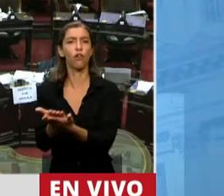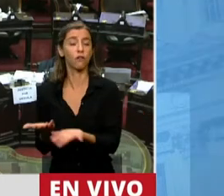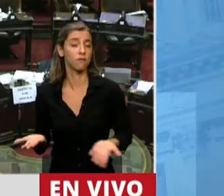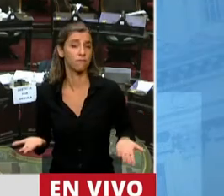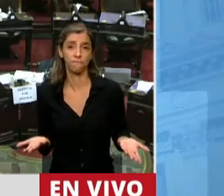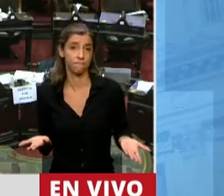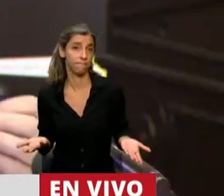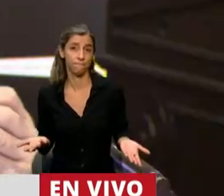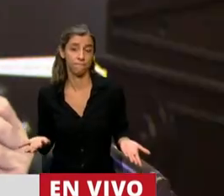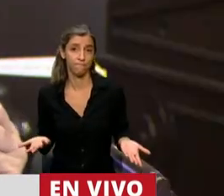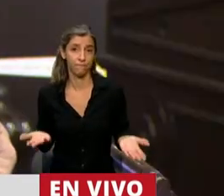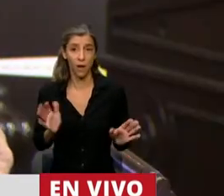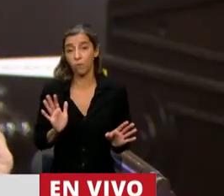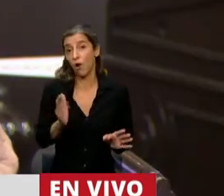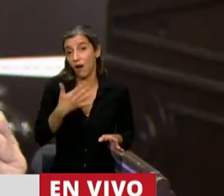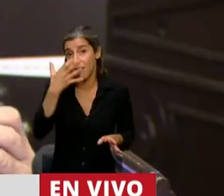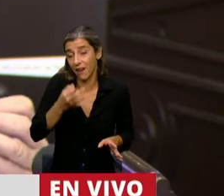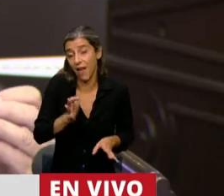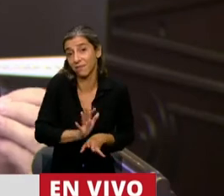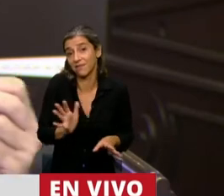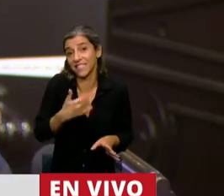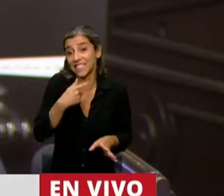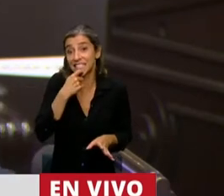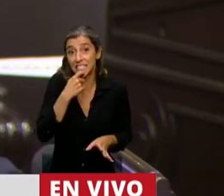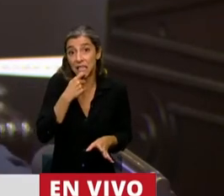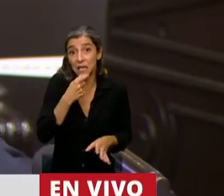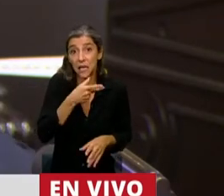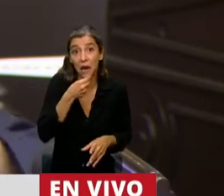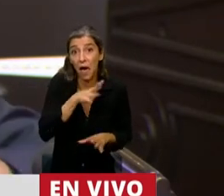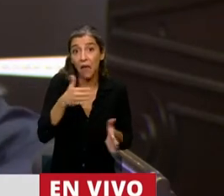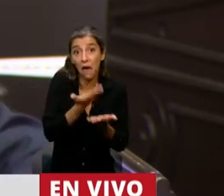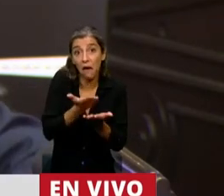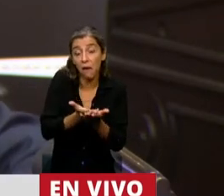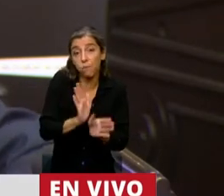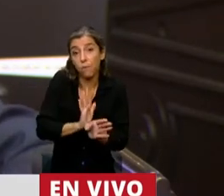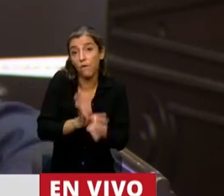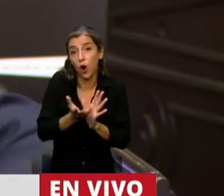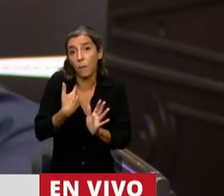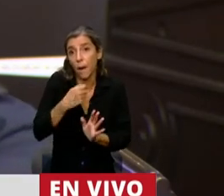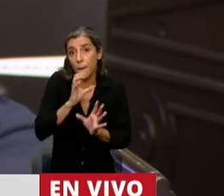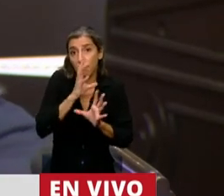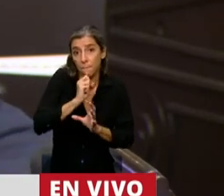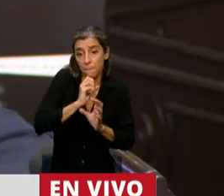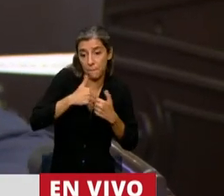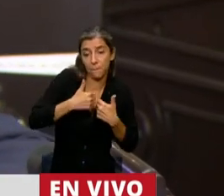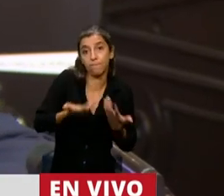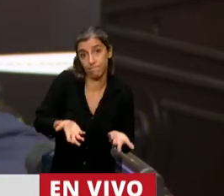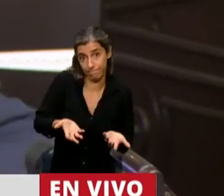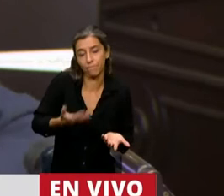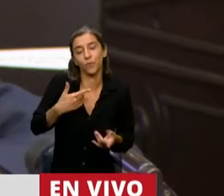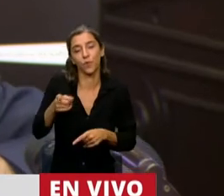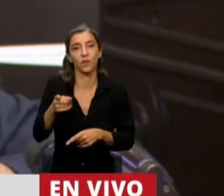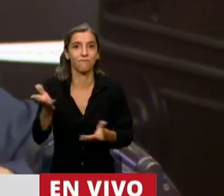apercibimiento de cometer un delito, que es privar la información del Congreso. El proyecto es el 382D.